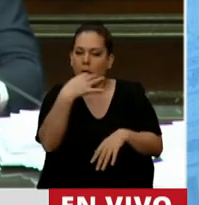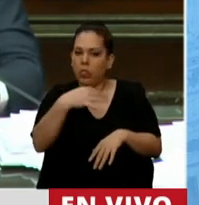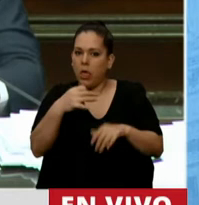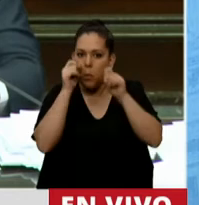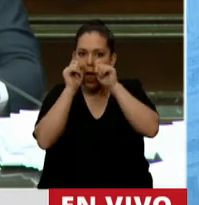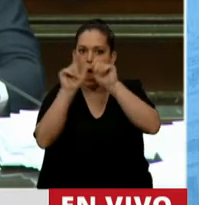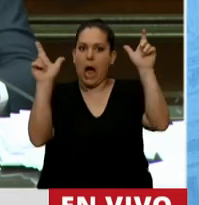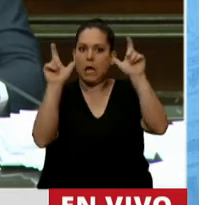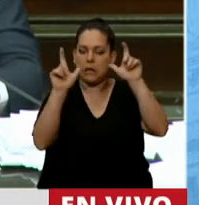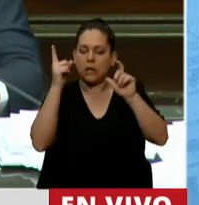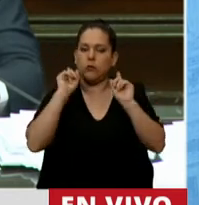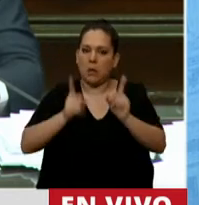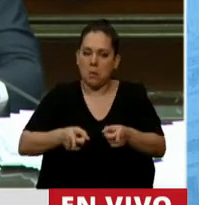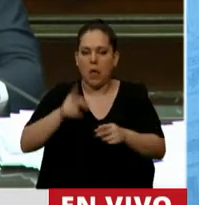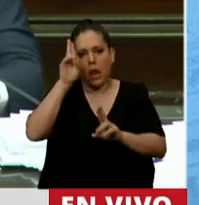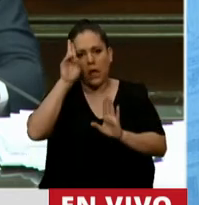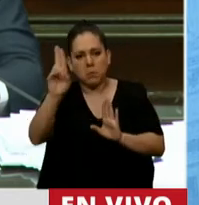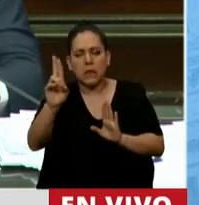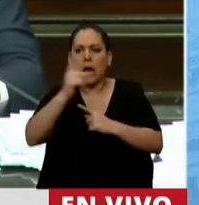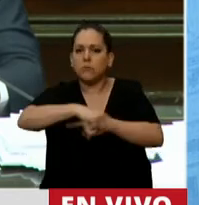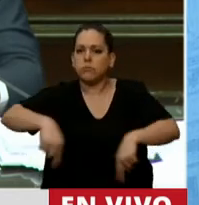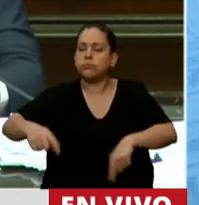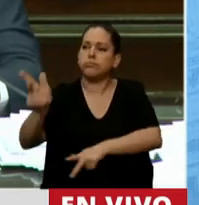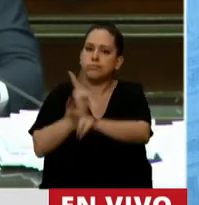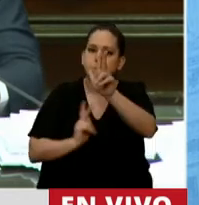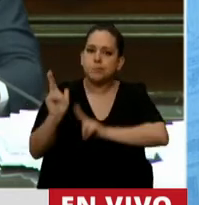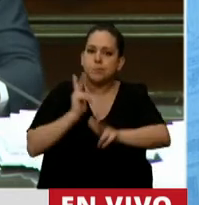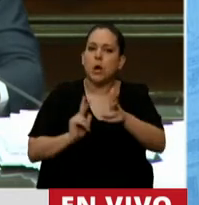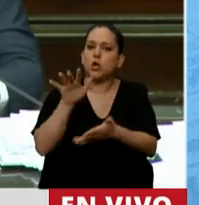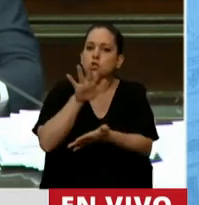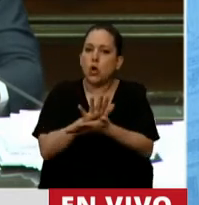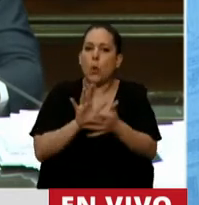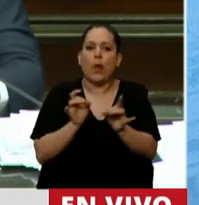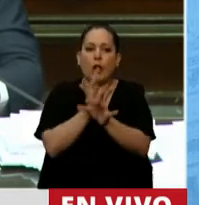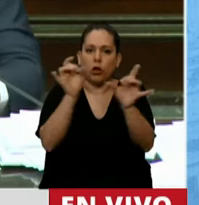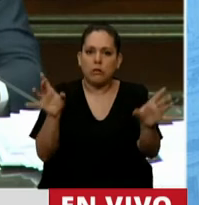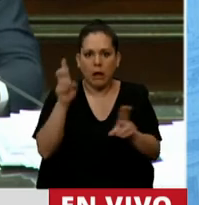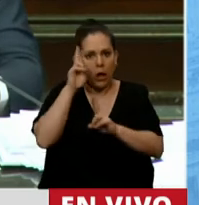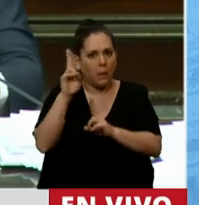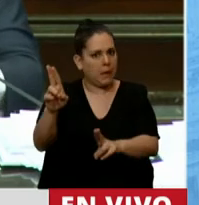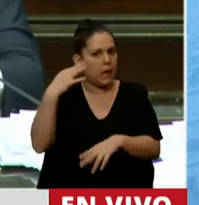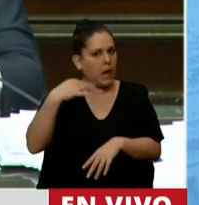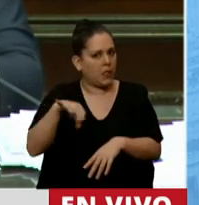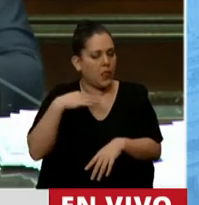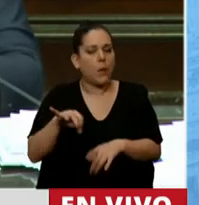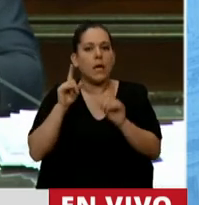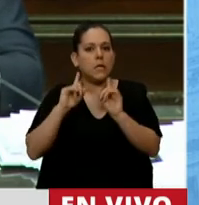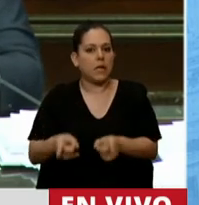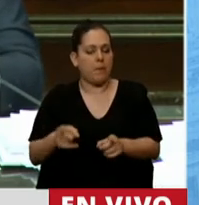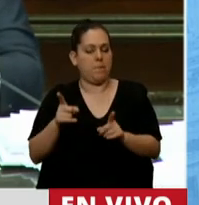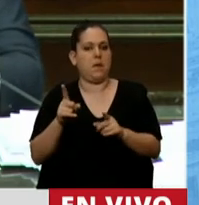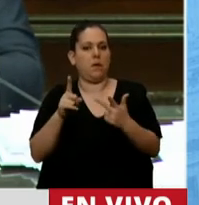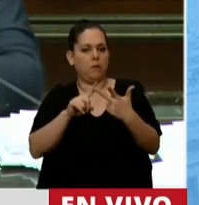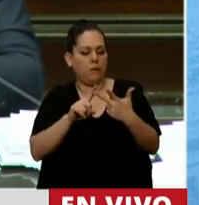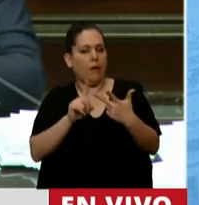atento y respetar lo que se había dicho con relación a los contagios, pero también estar atento a los efectos